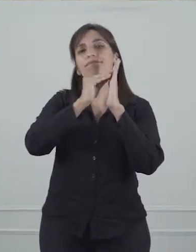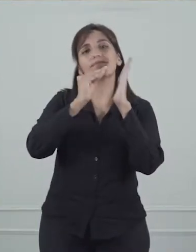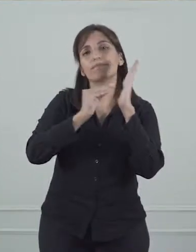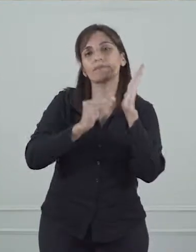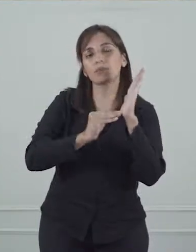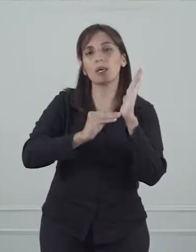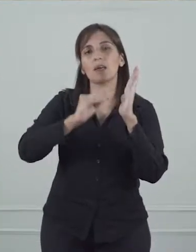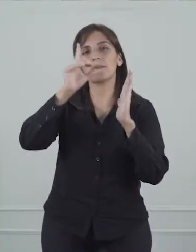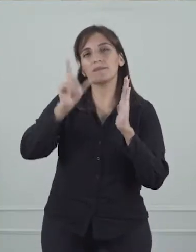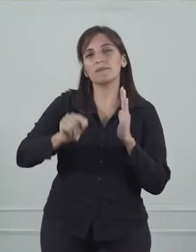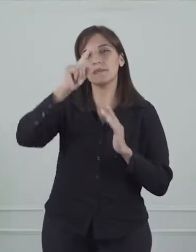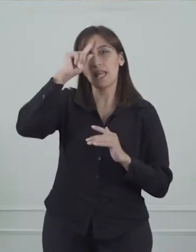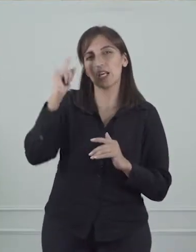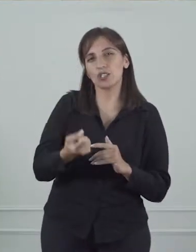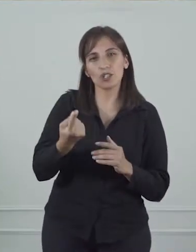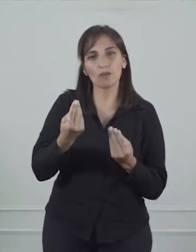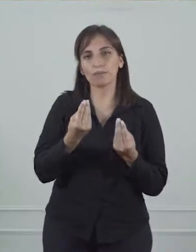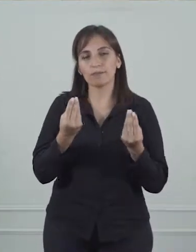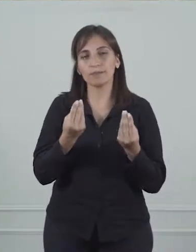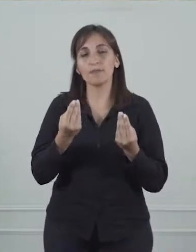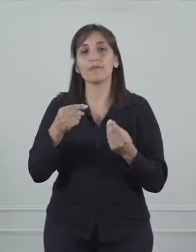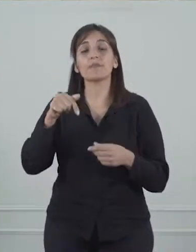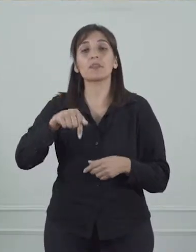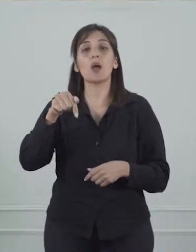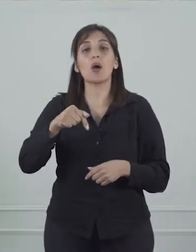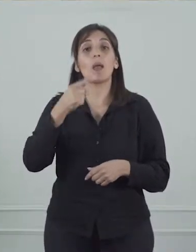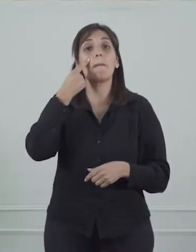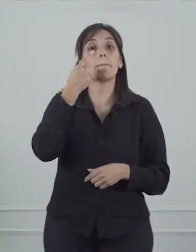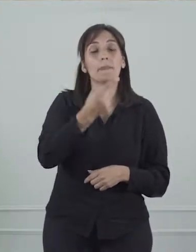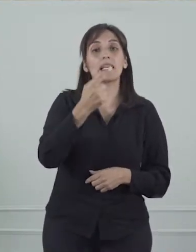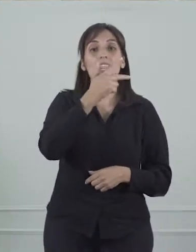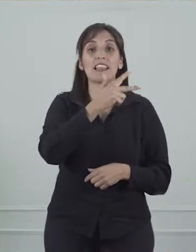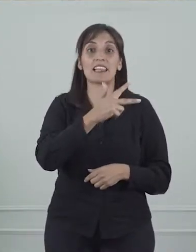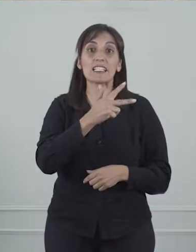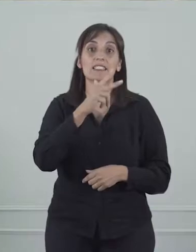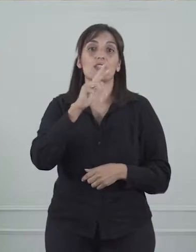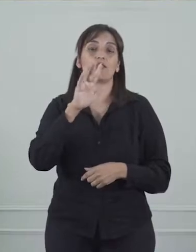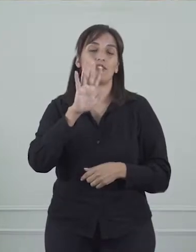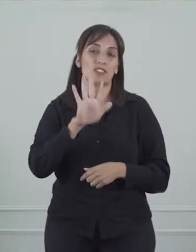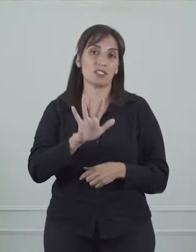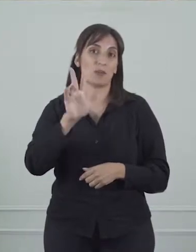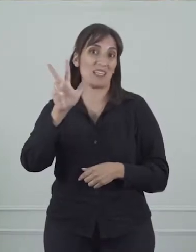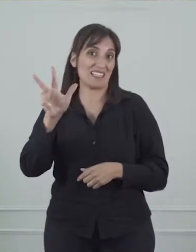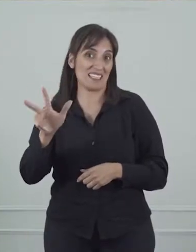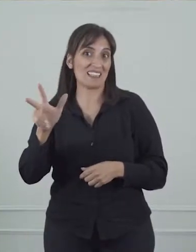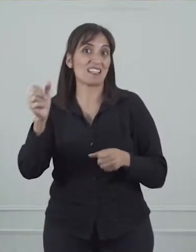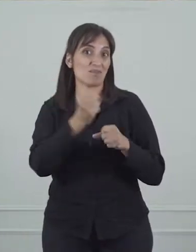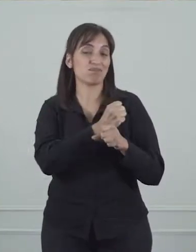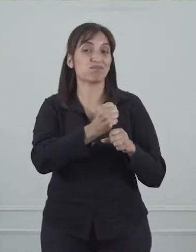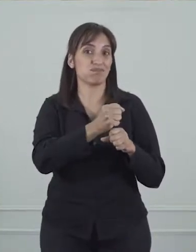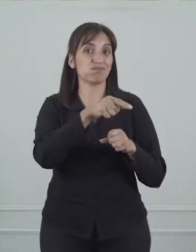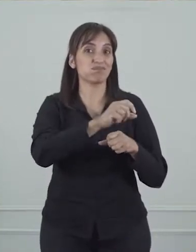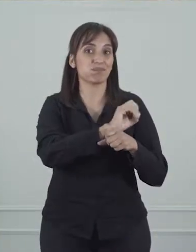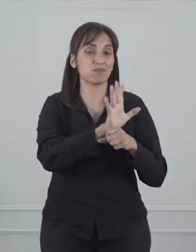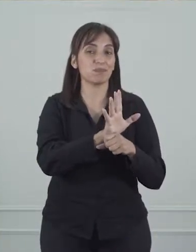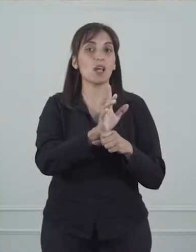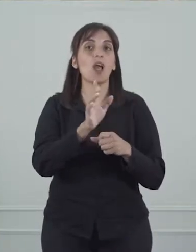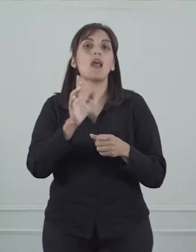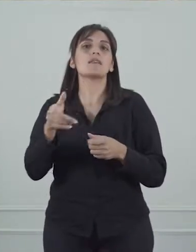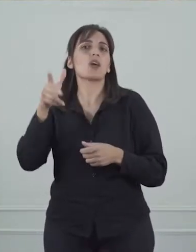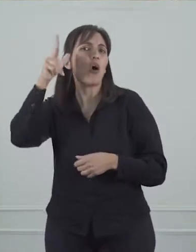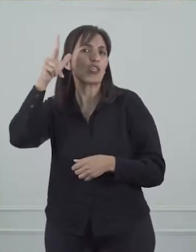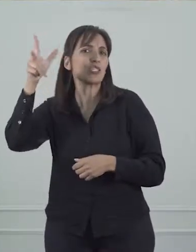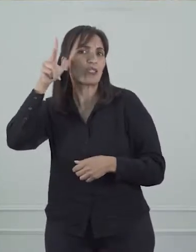nacionales. En el día de la fecha tenemos 1.353 casos confirmados, 88 nuevos